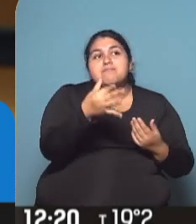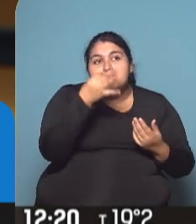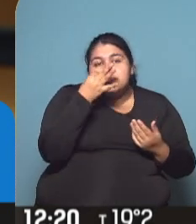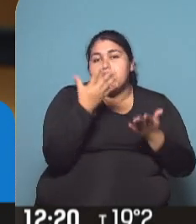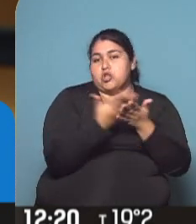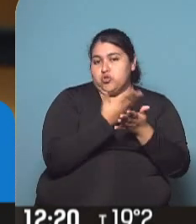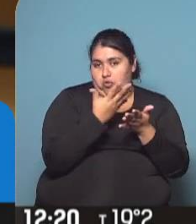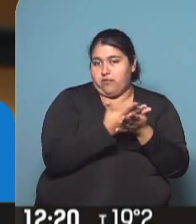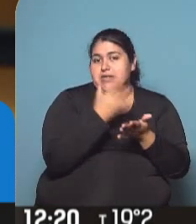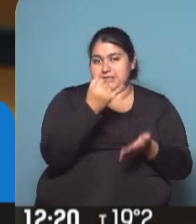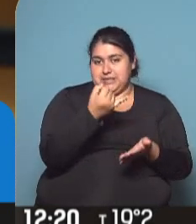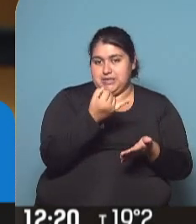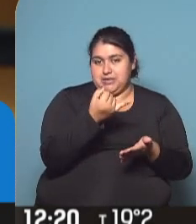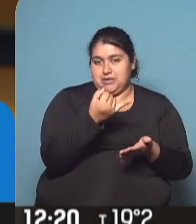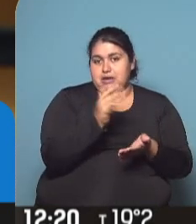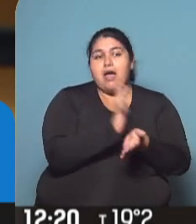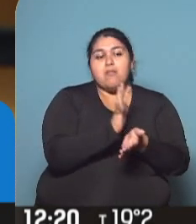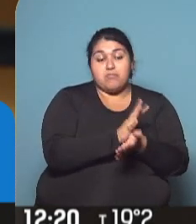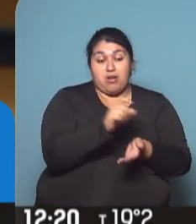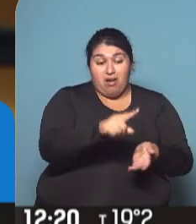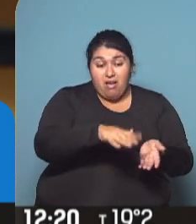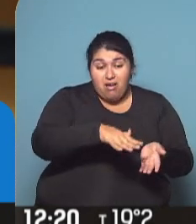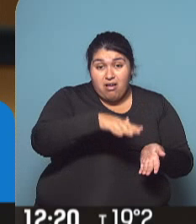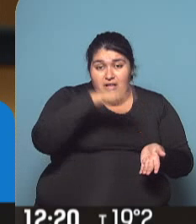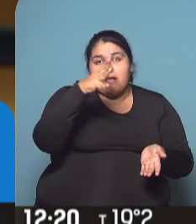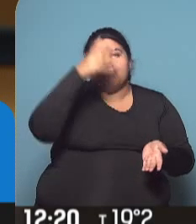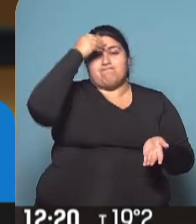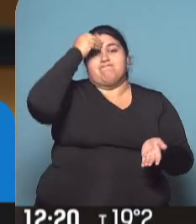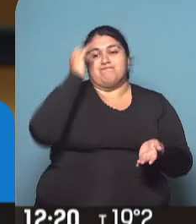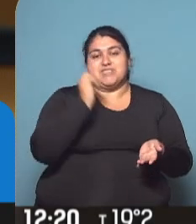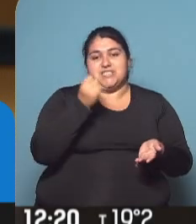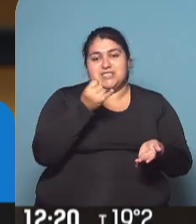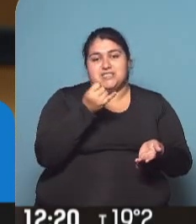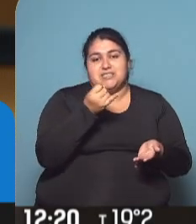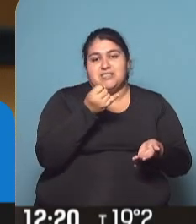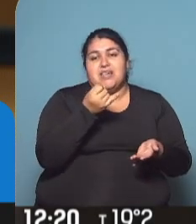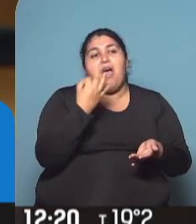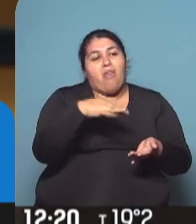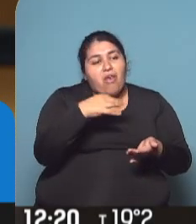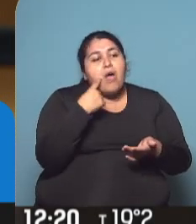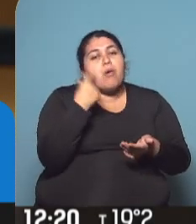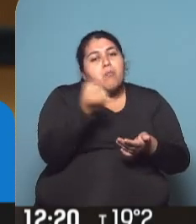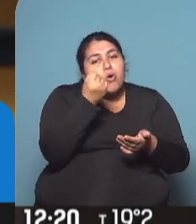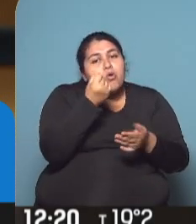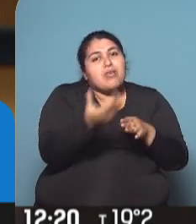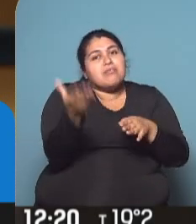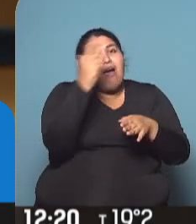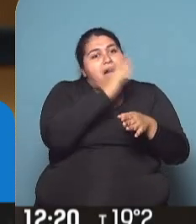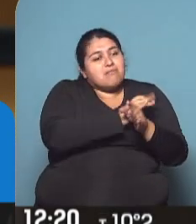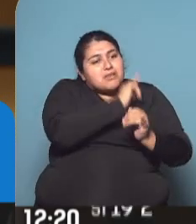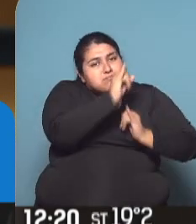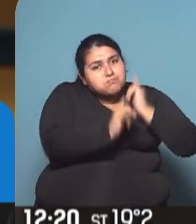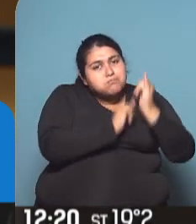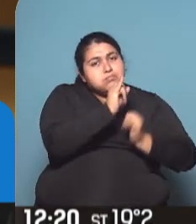violencia. Pero ambos dejan secuelas a lo largo de toda su vida si no es trabajado y tratado durante la infancia o la